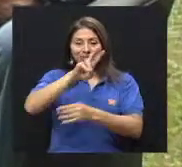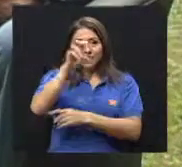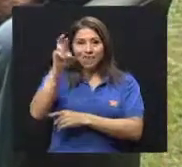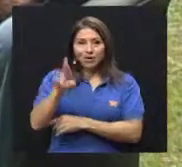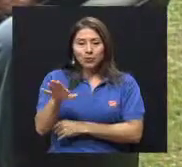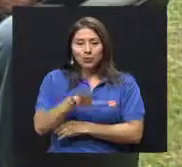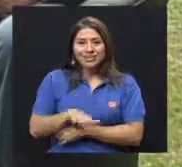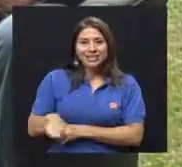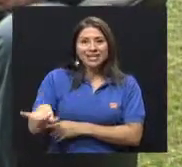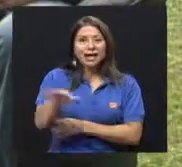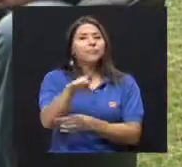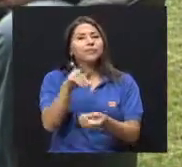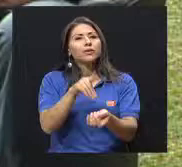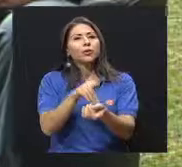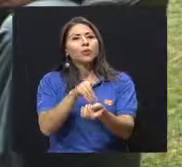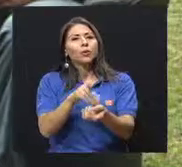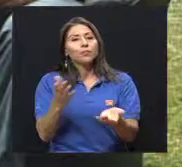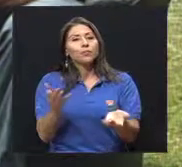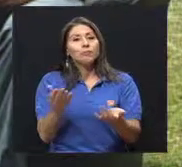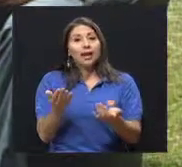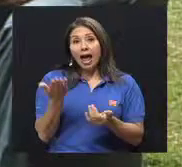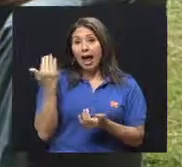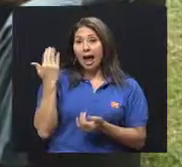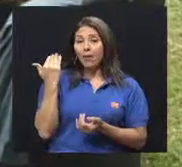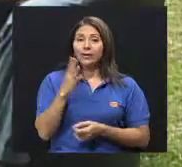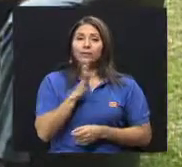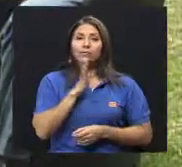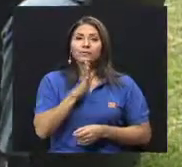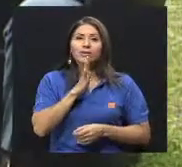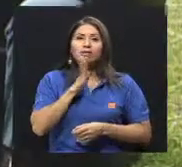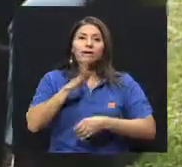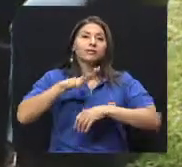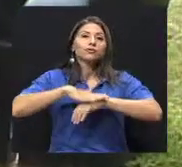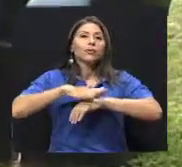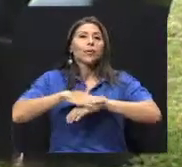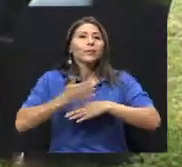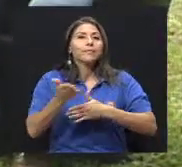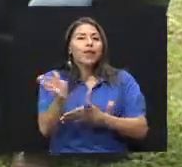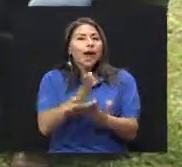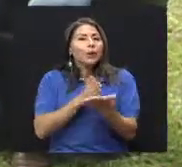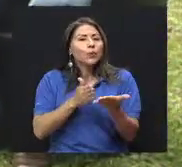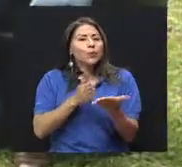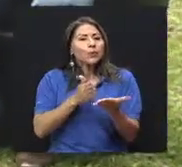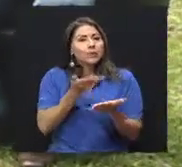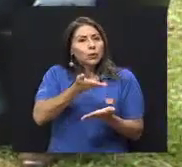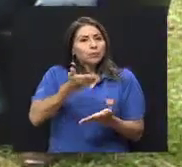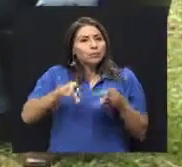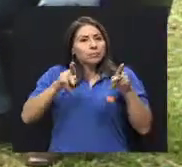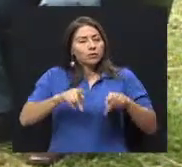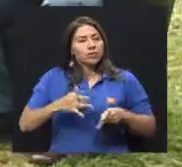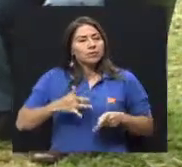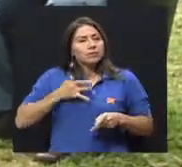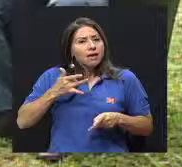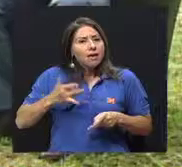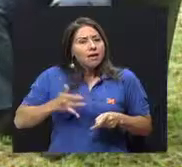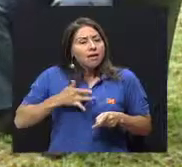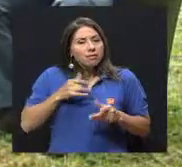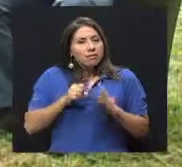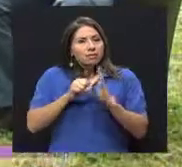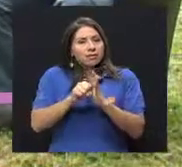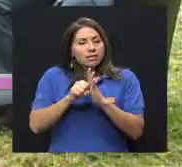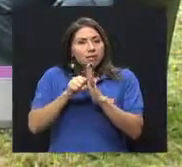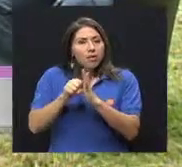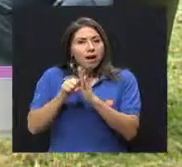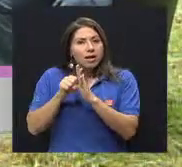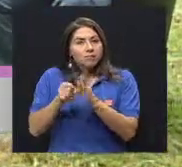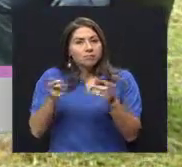Universidad de Costa Rica. Doctor, ahora estuvimos comentando un poco acerca de ciertos síntomas o signos que